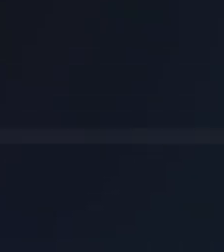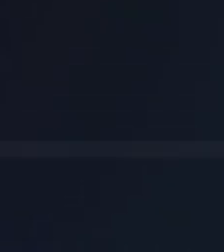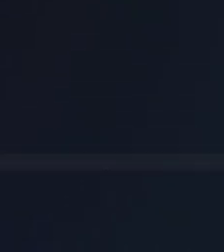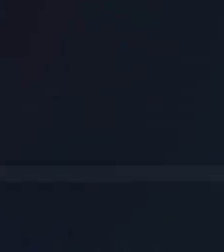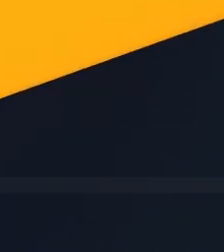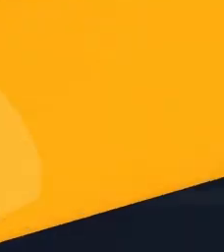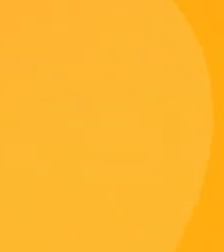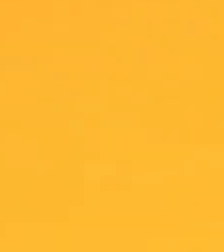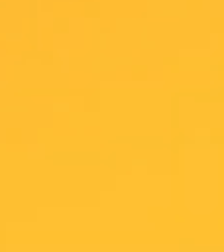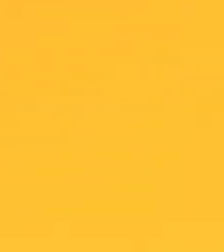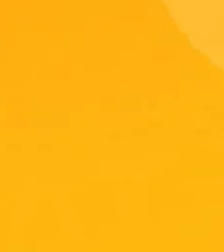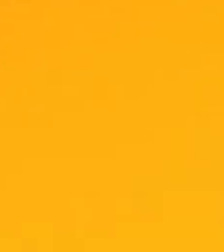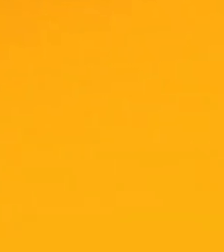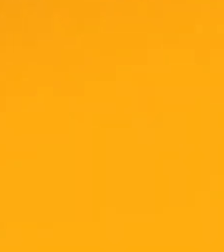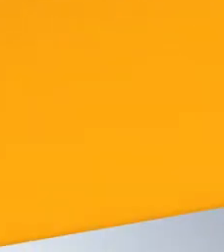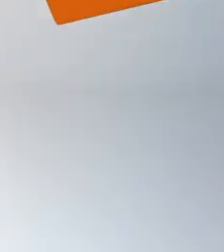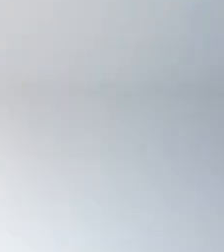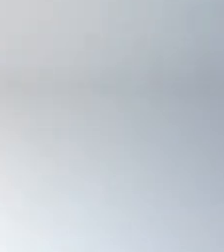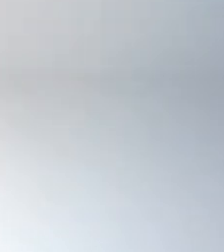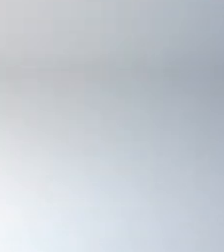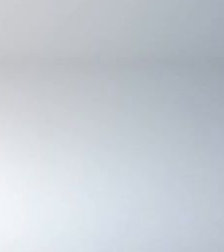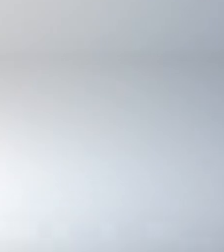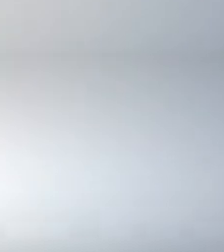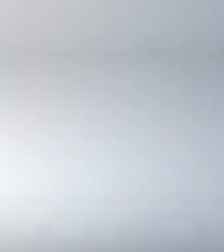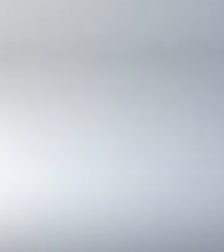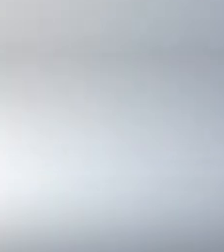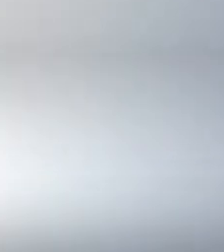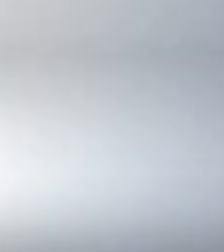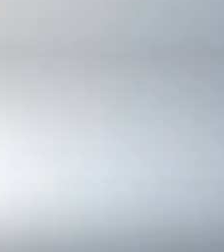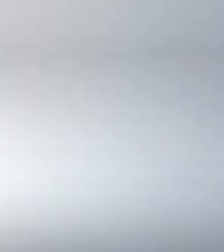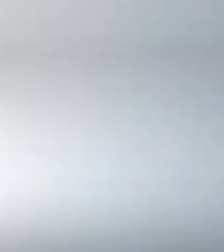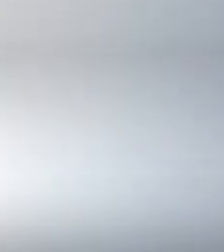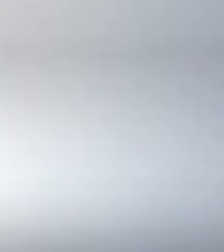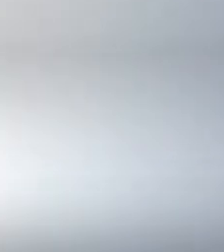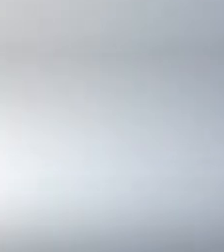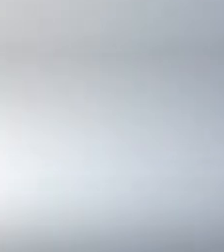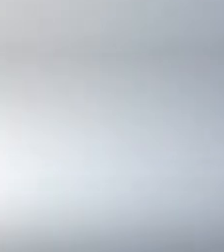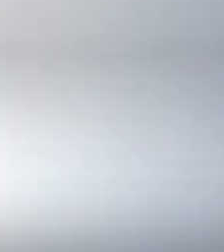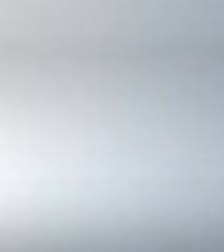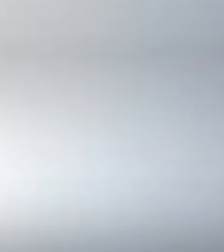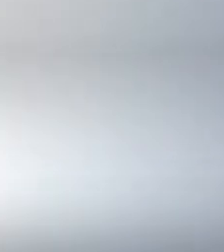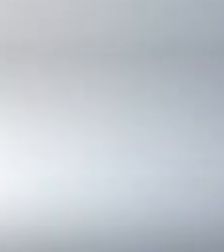¡Gracias! ¡Gracias! ¡Gracias! ¡Gracias!